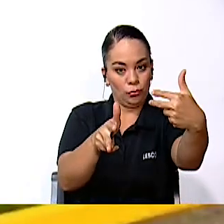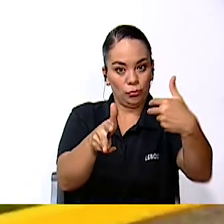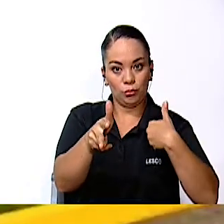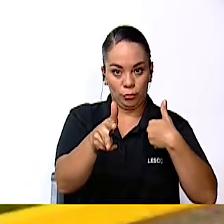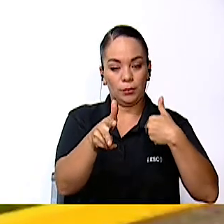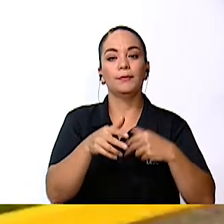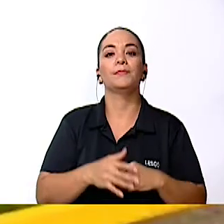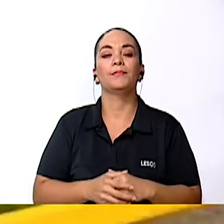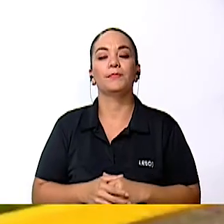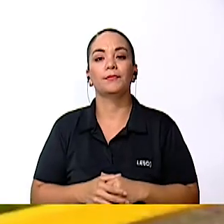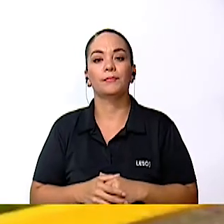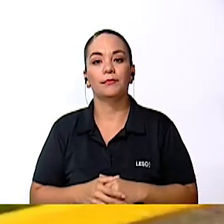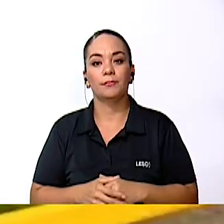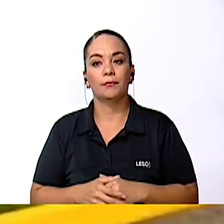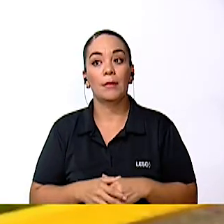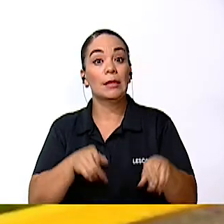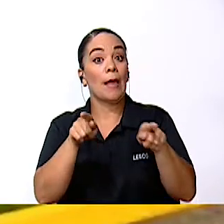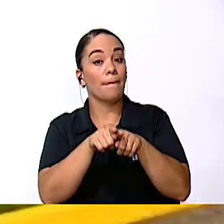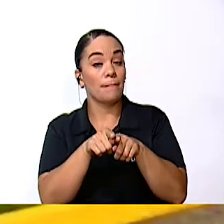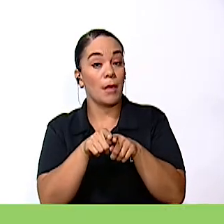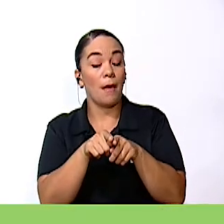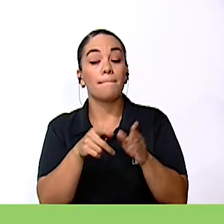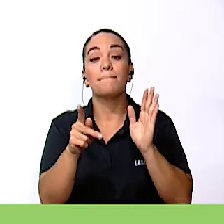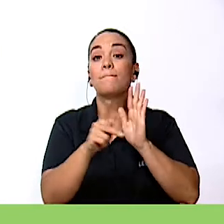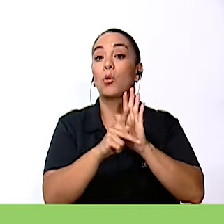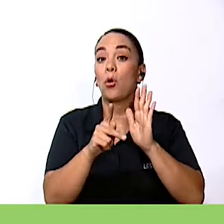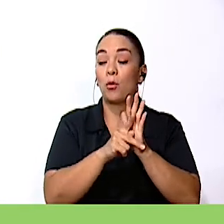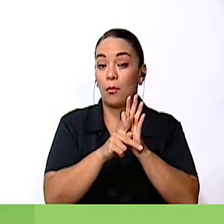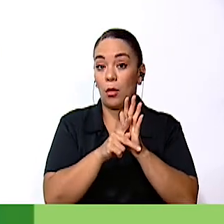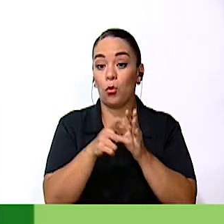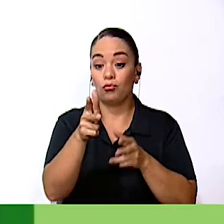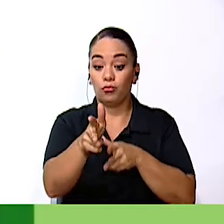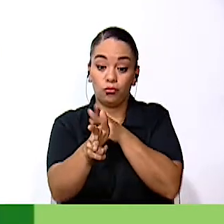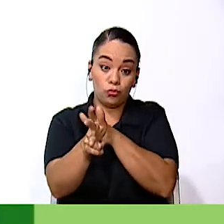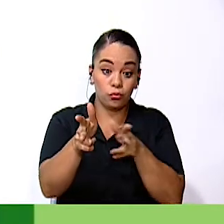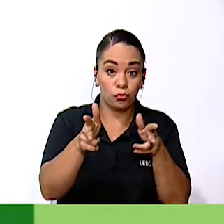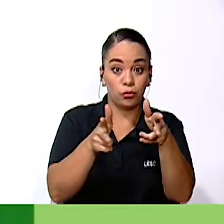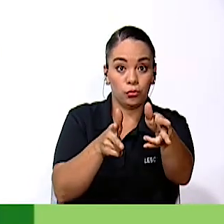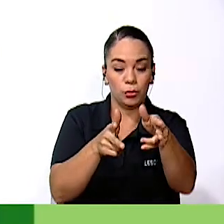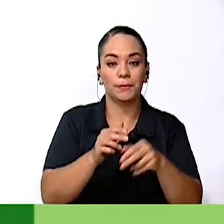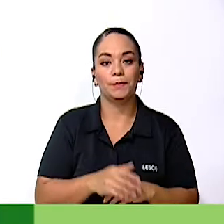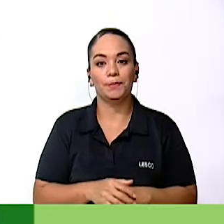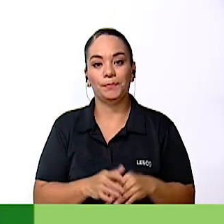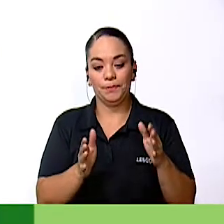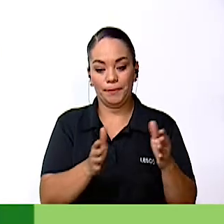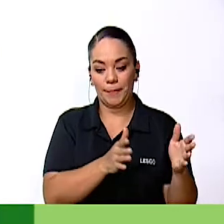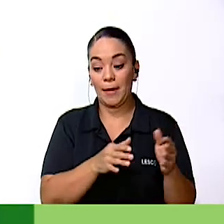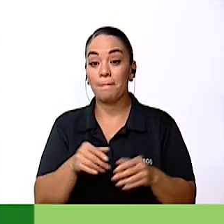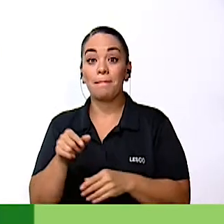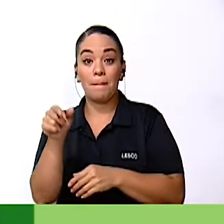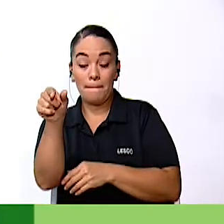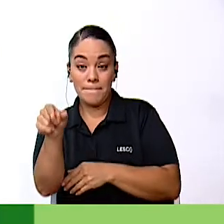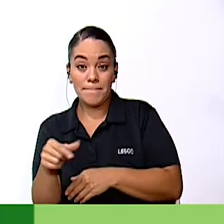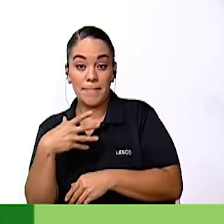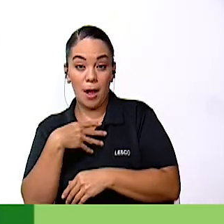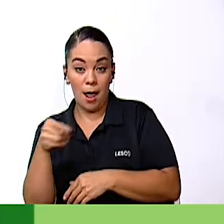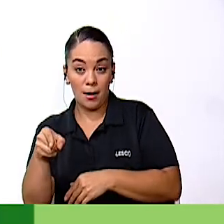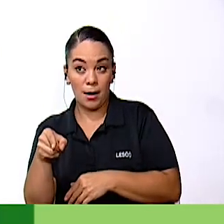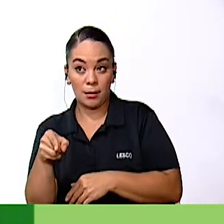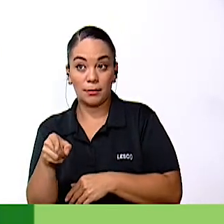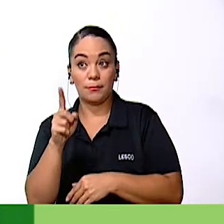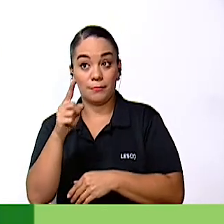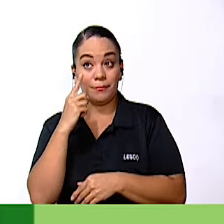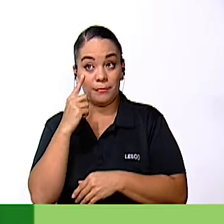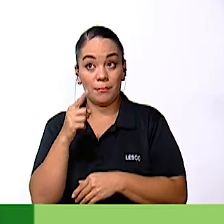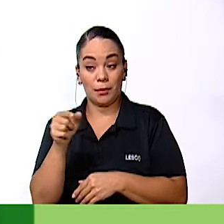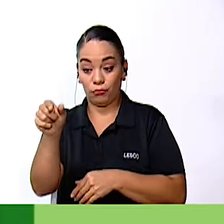a veces significa Prohibición Las líneas blancas Determinan los carriles de una vía De un solo sentido de